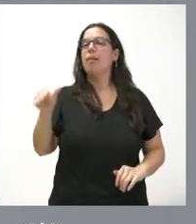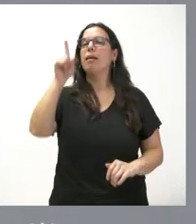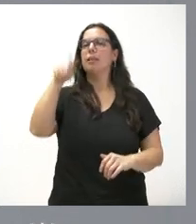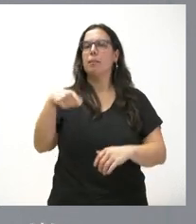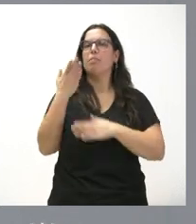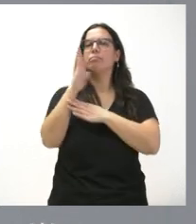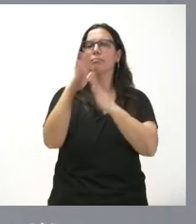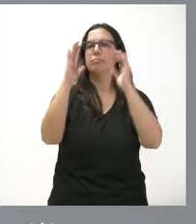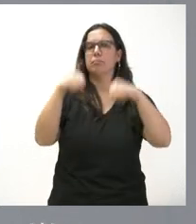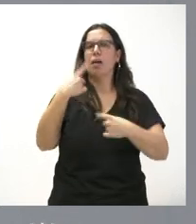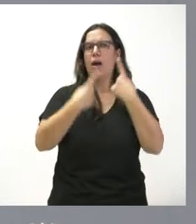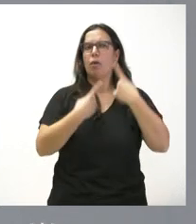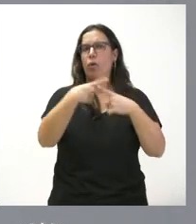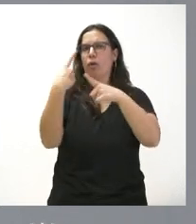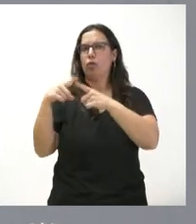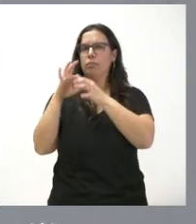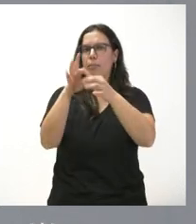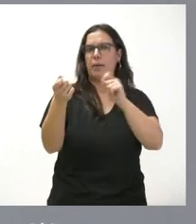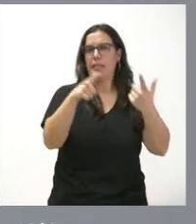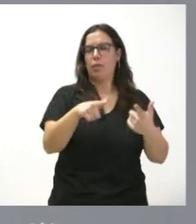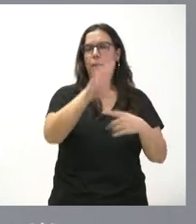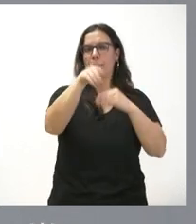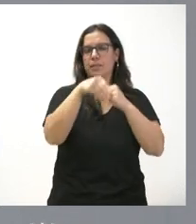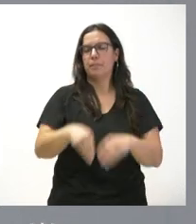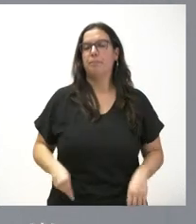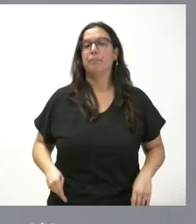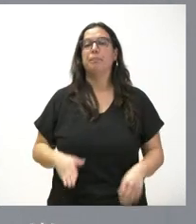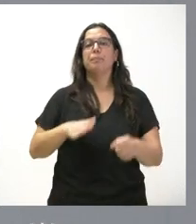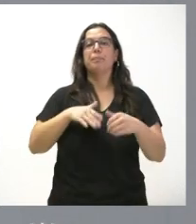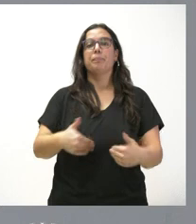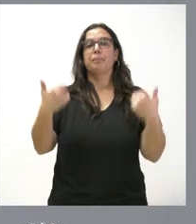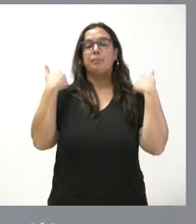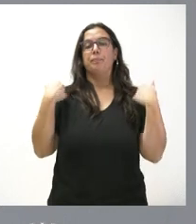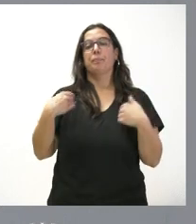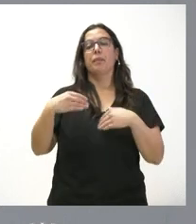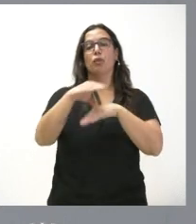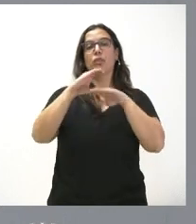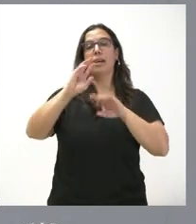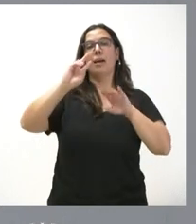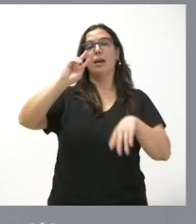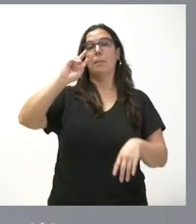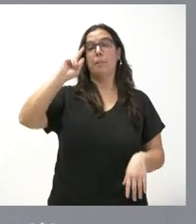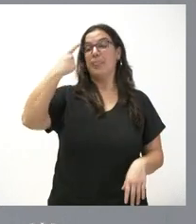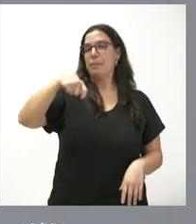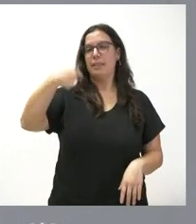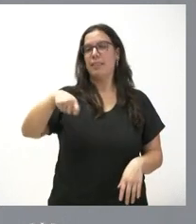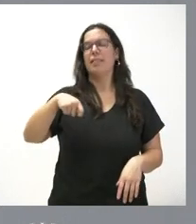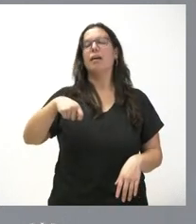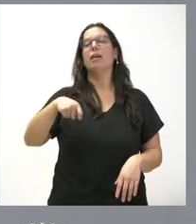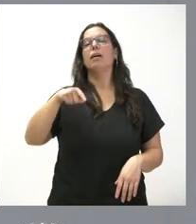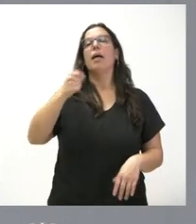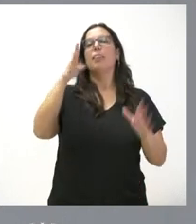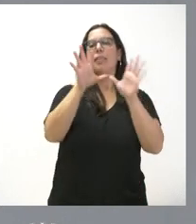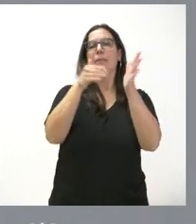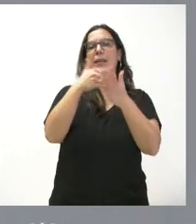algunas de estas actuaciones que suman a las actuales. En el ámbito de las competencias de la vicepresidencia, 10.500 euros para las universidades